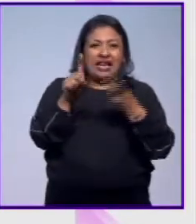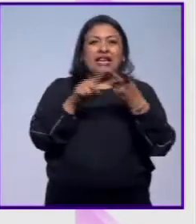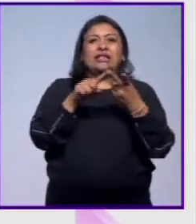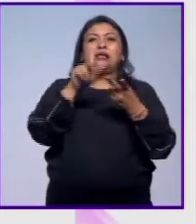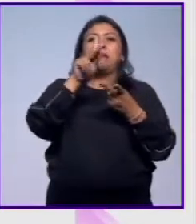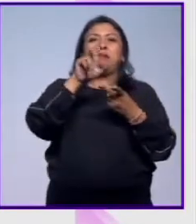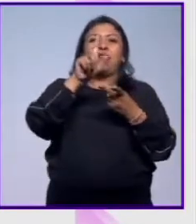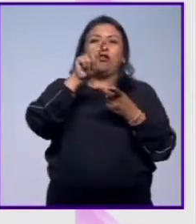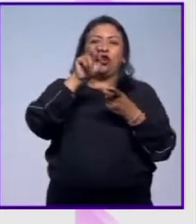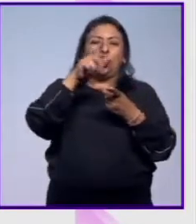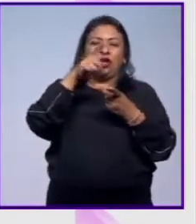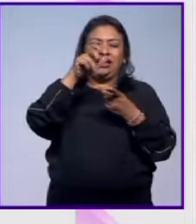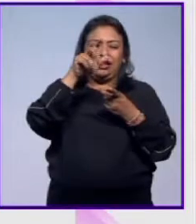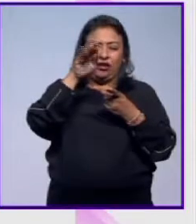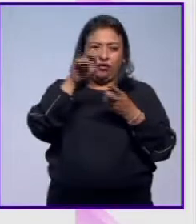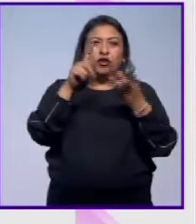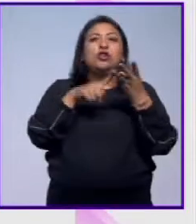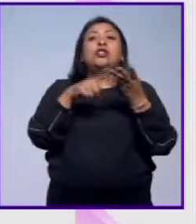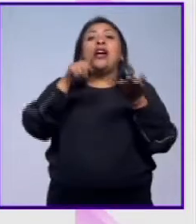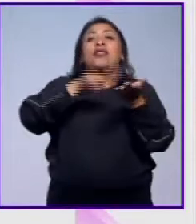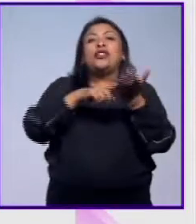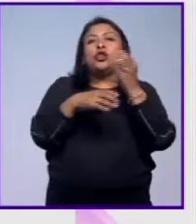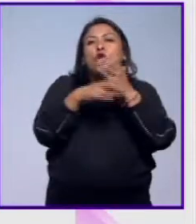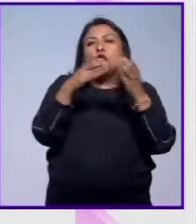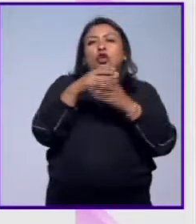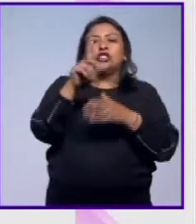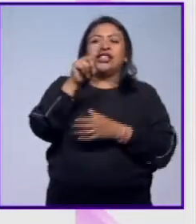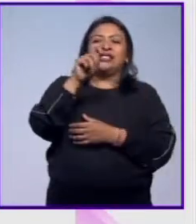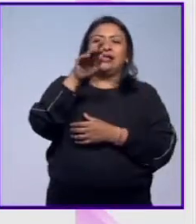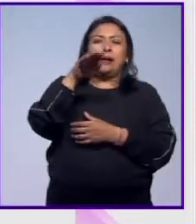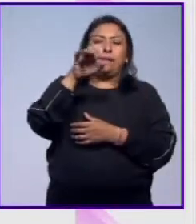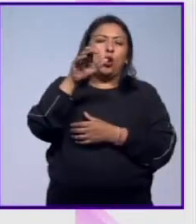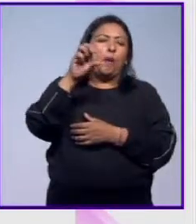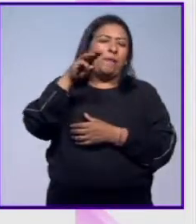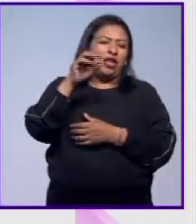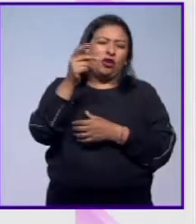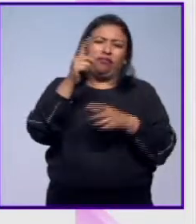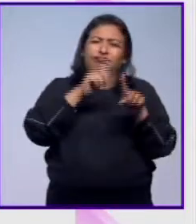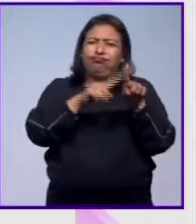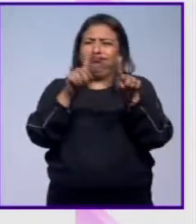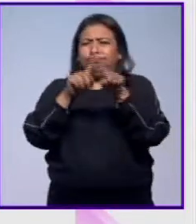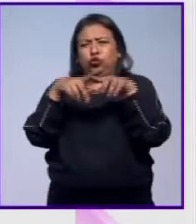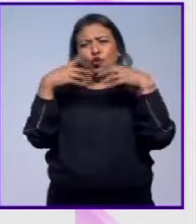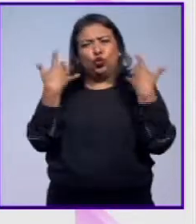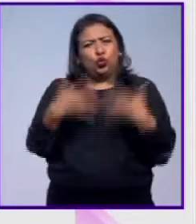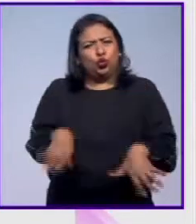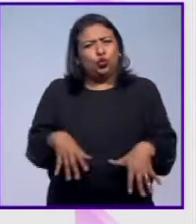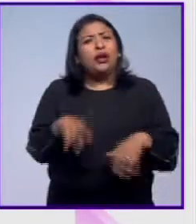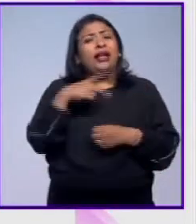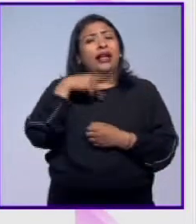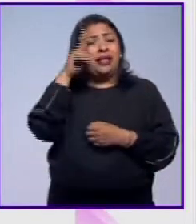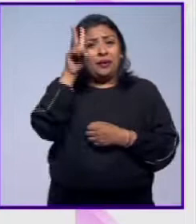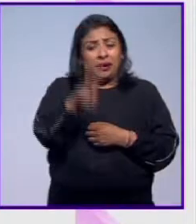petroglifos, de piezas del Templo Mayor, de, en fin, una variedad, ¿verdad?